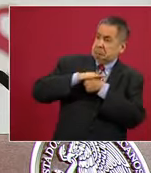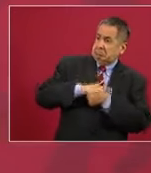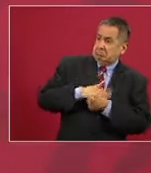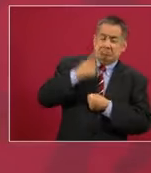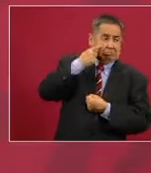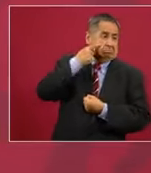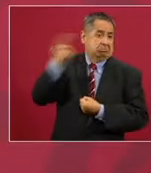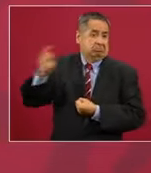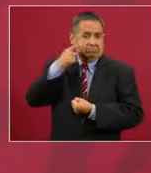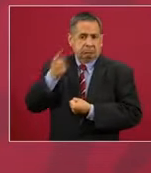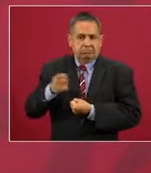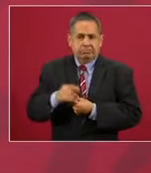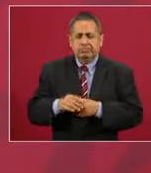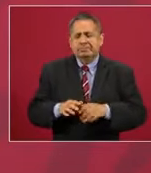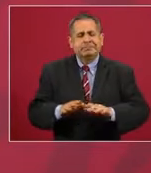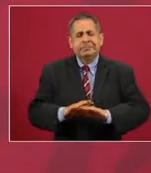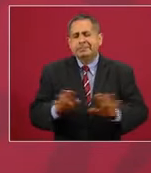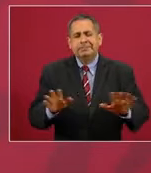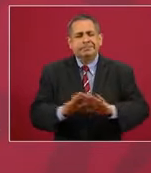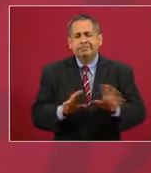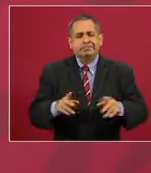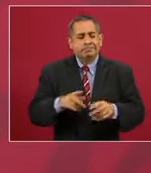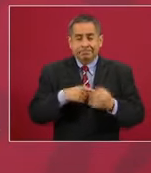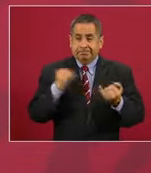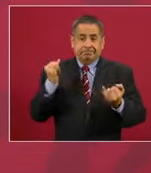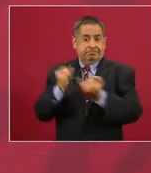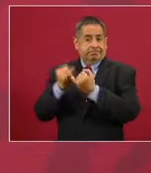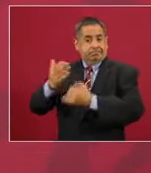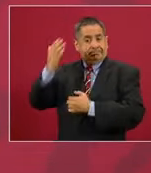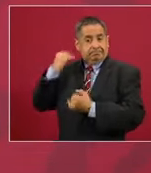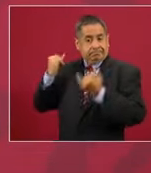Y no, no somos iguales.